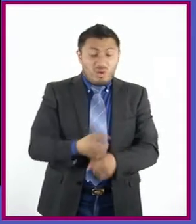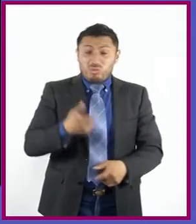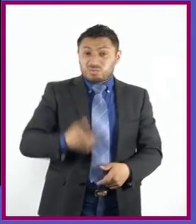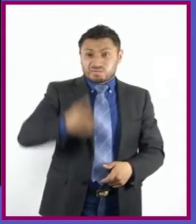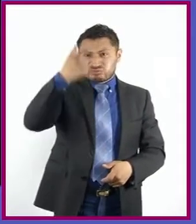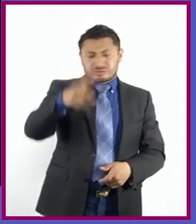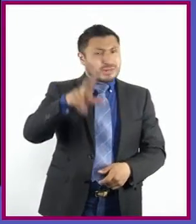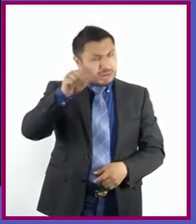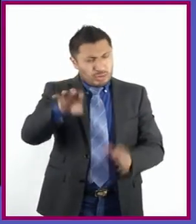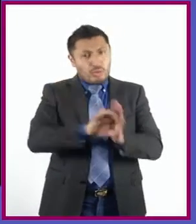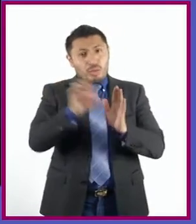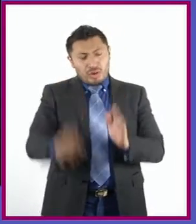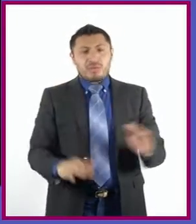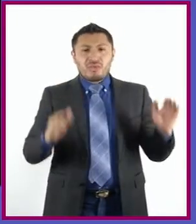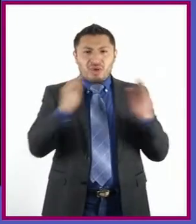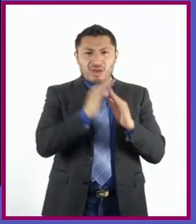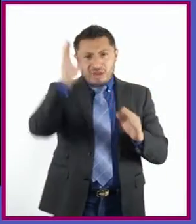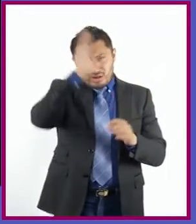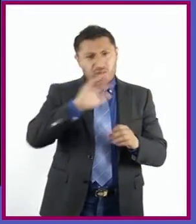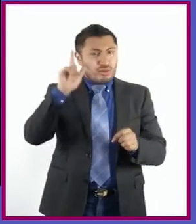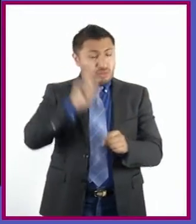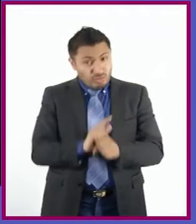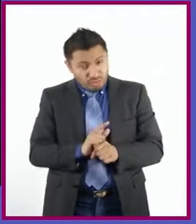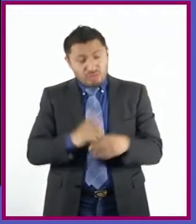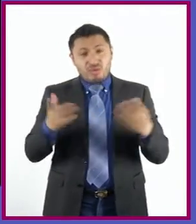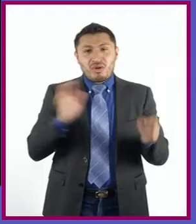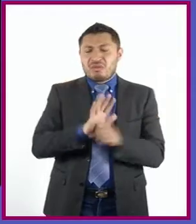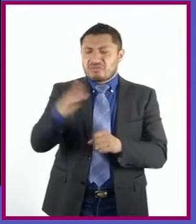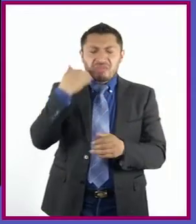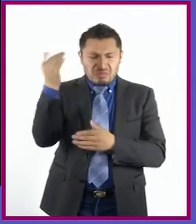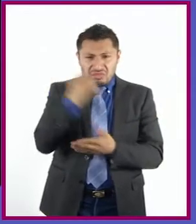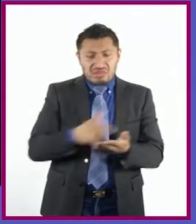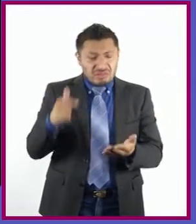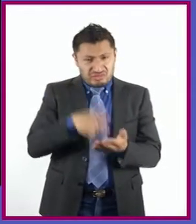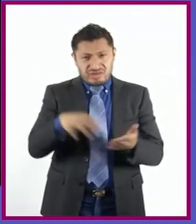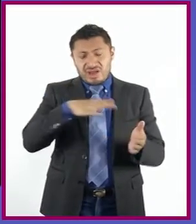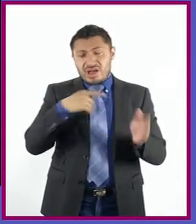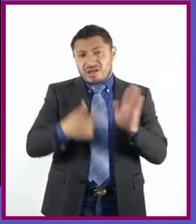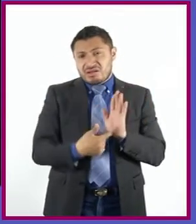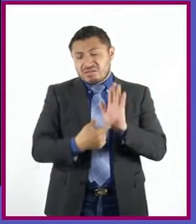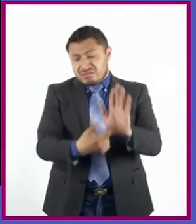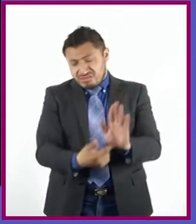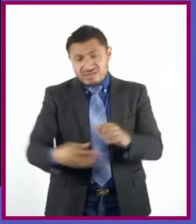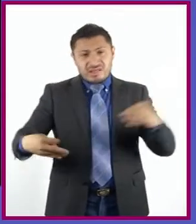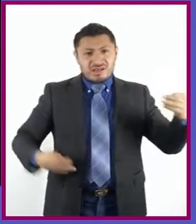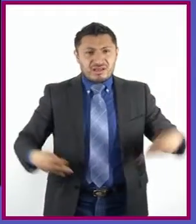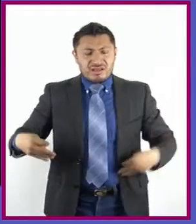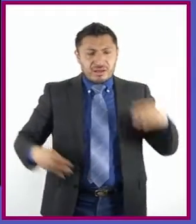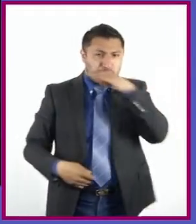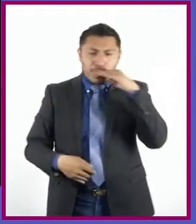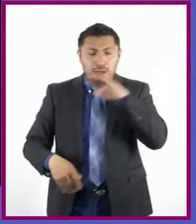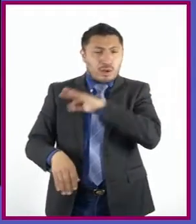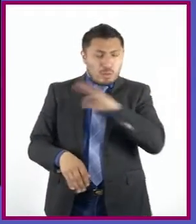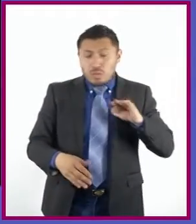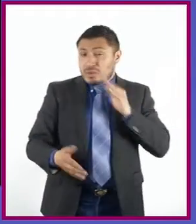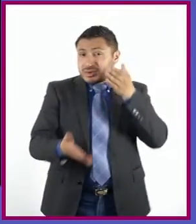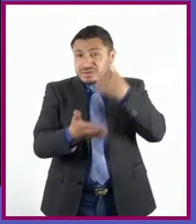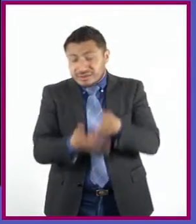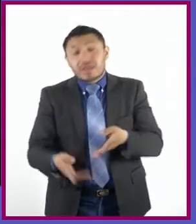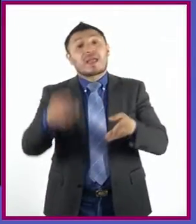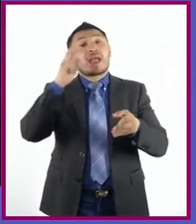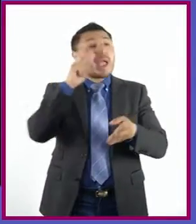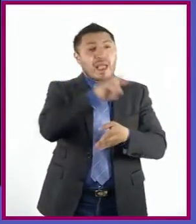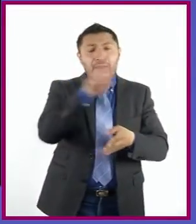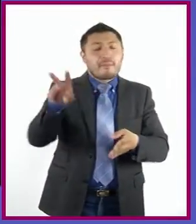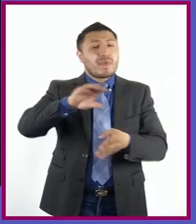Por ejemplo, las casas de cultura, en cualquier lugar, ofrecen obras gratuitas. Ellos pueden acercarse, que vean cómo otros